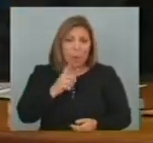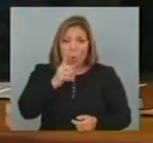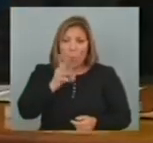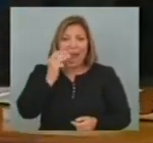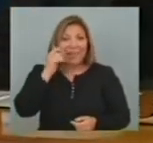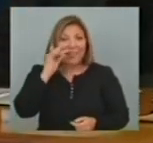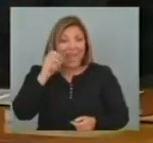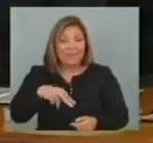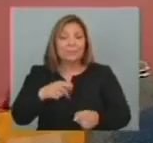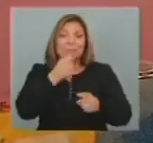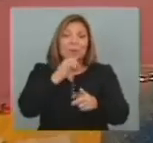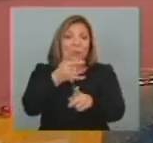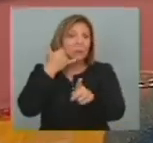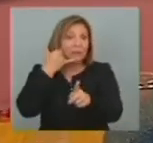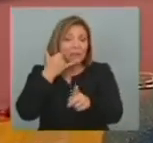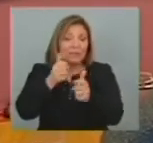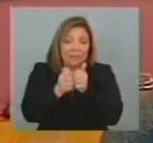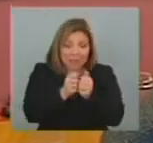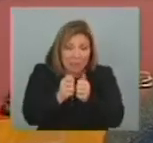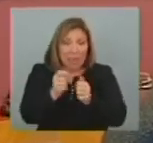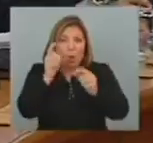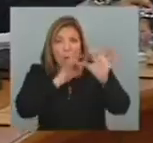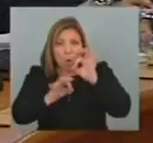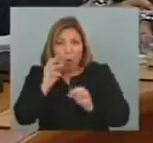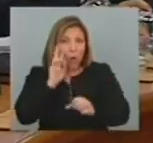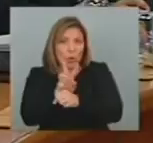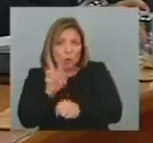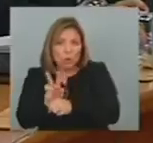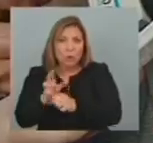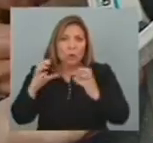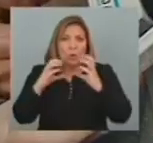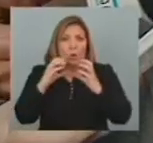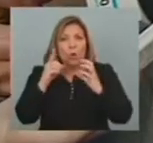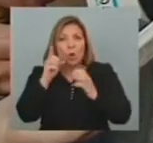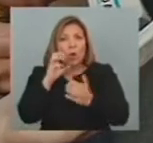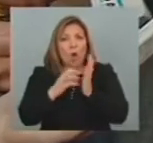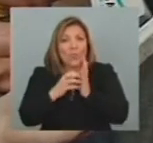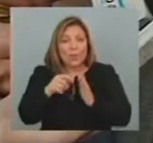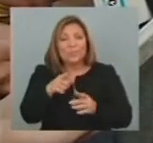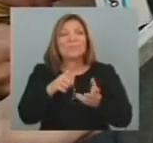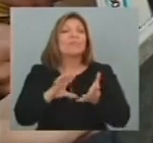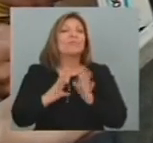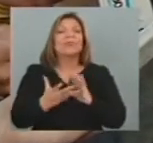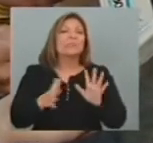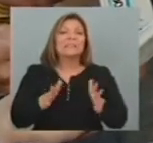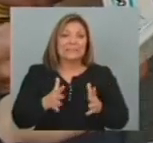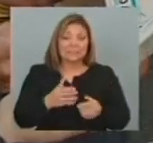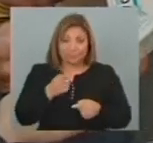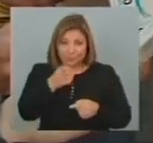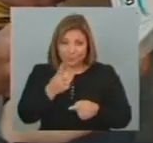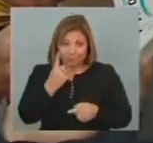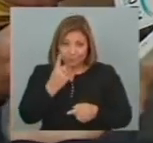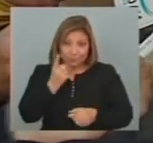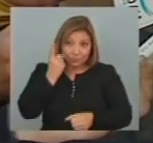Durante su comparecencia En la comisión De constitución Y códigos De diputados Este es un sistema Que partiendo De una